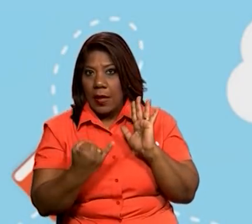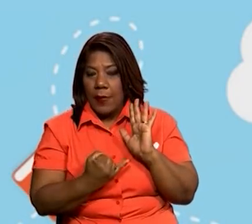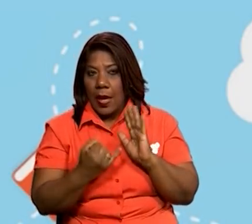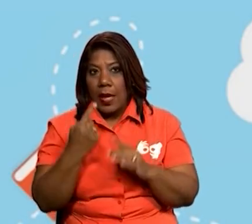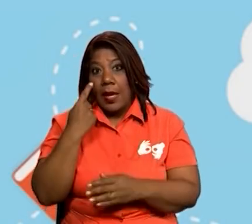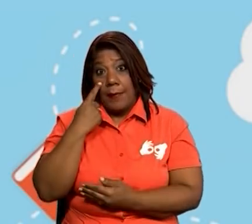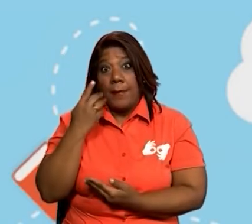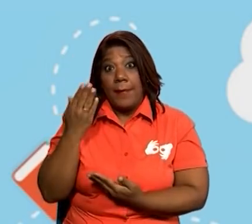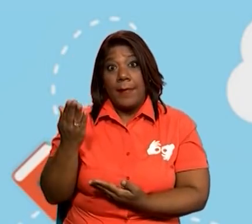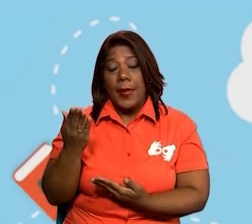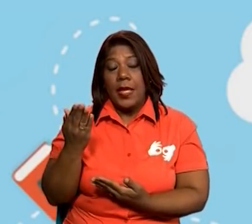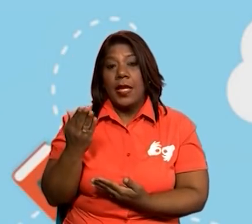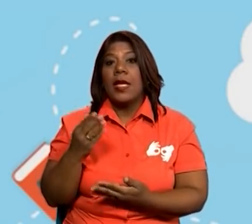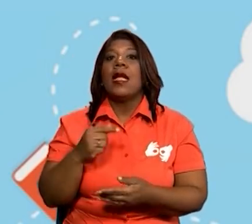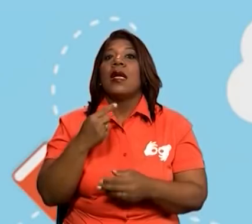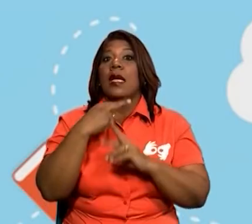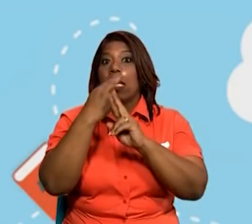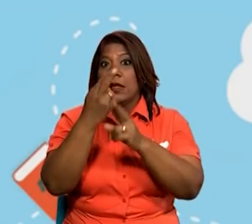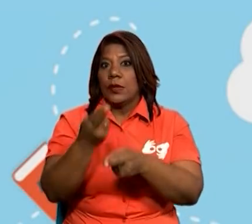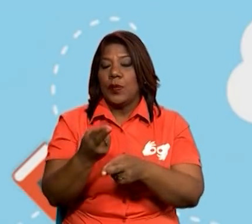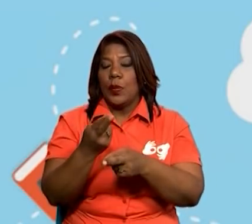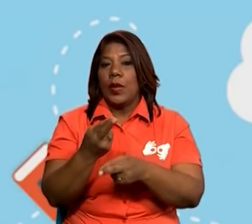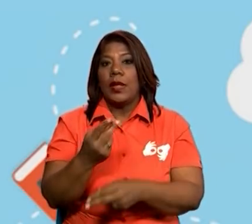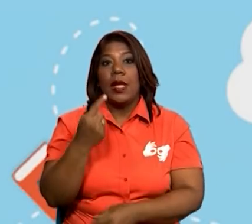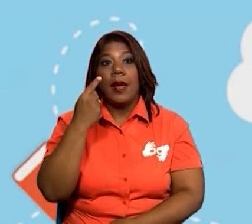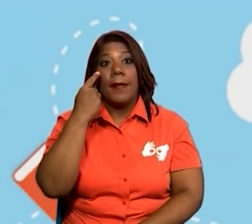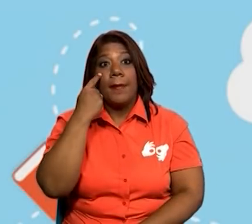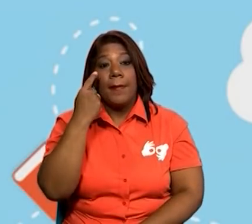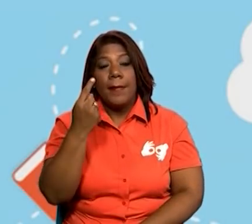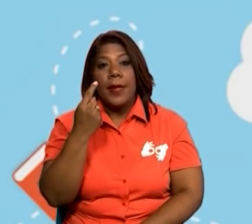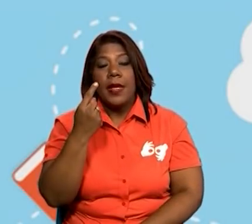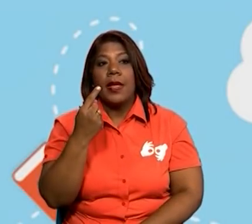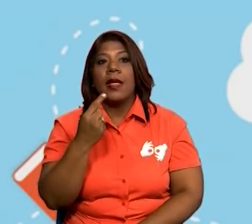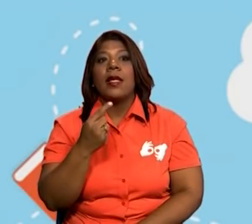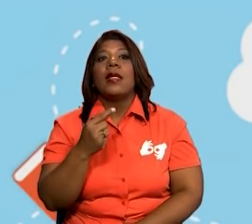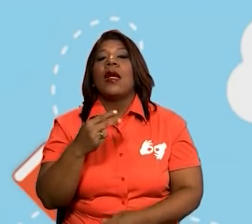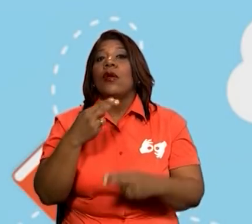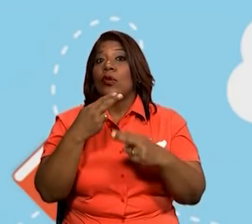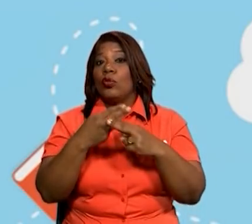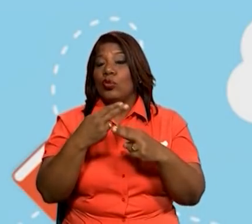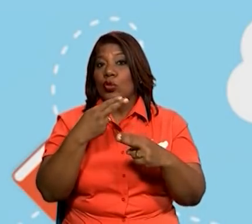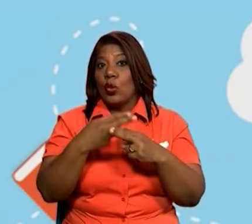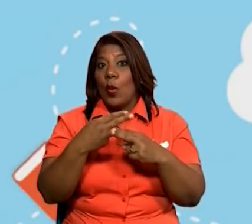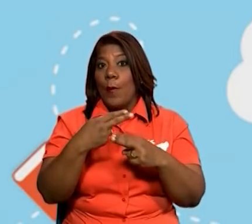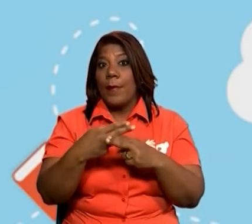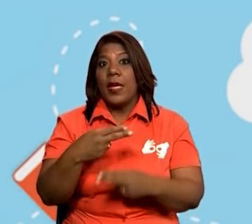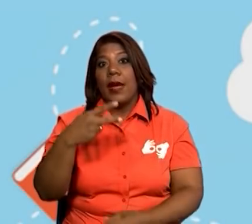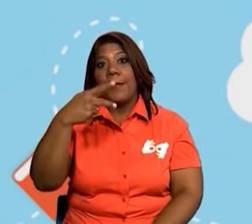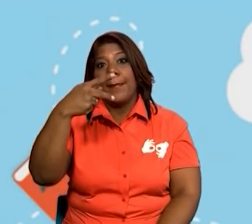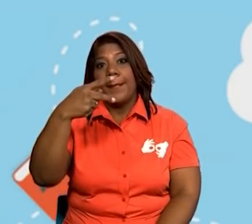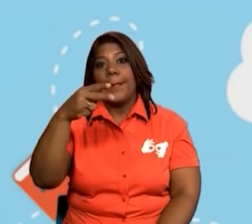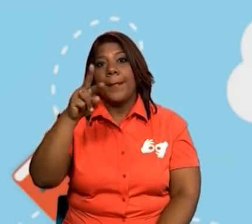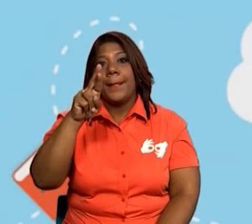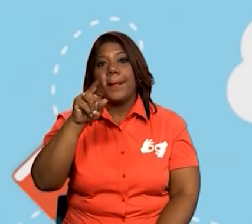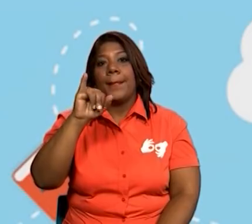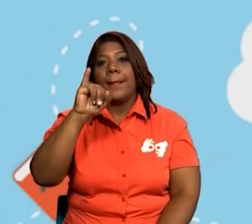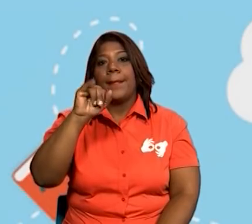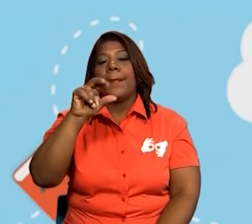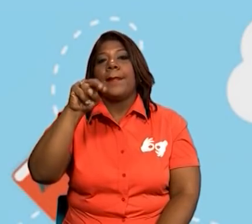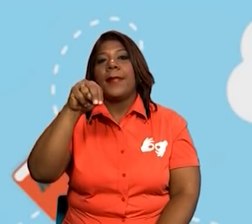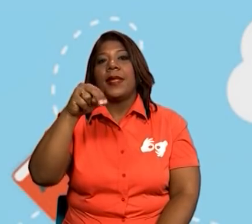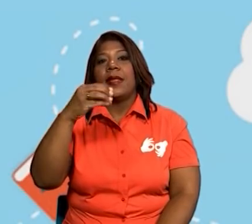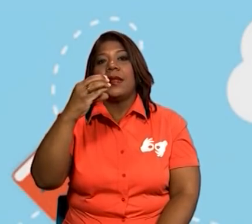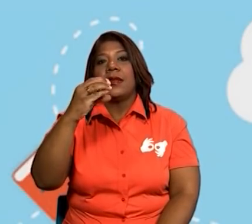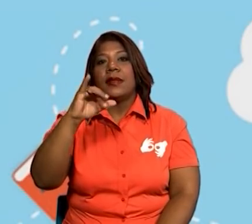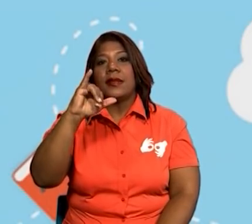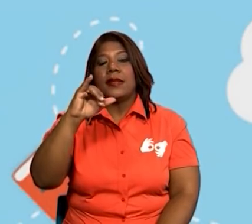espacio en blanco. Maestra Tamara, aquí tenemos el Principito. Bien, los estudiantes van a